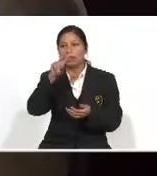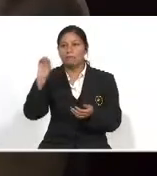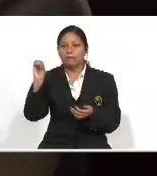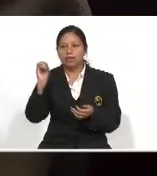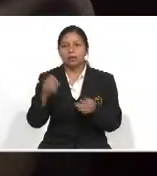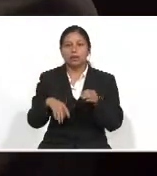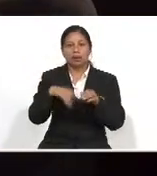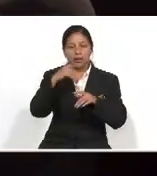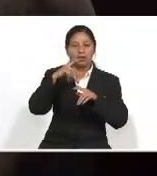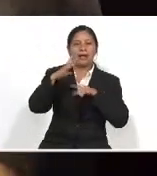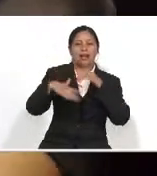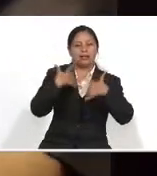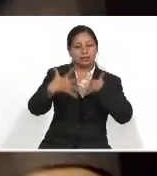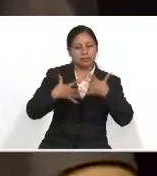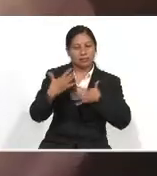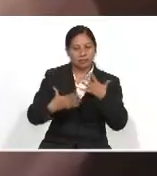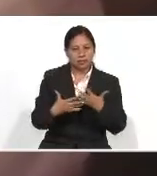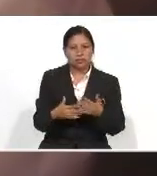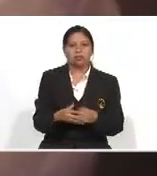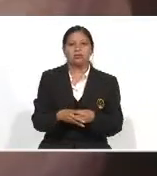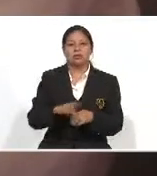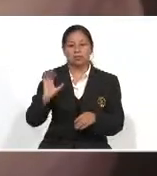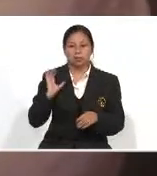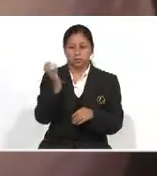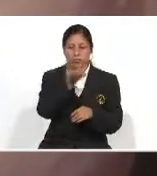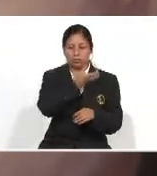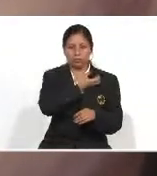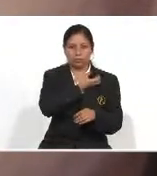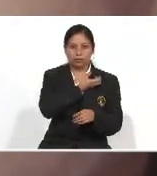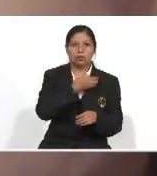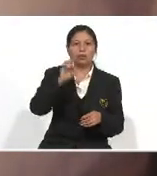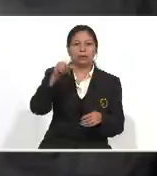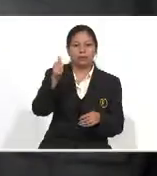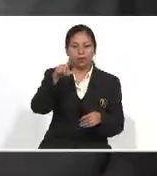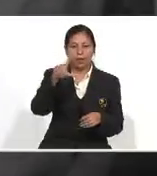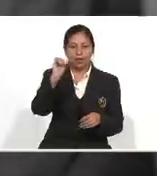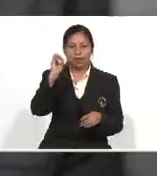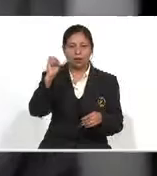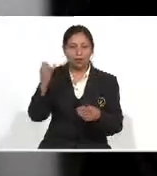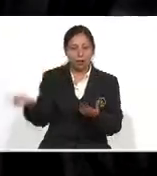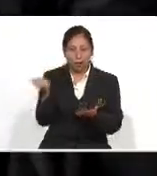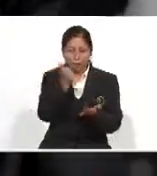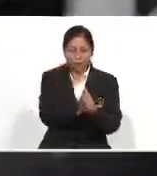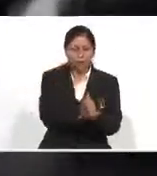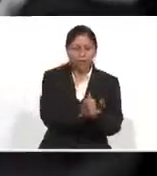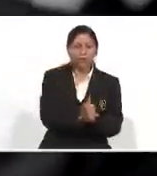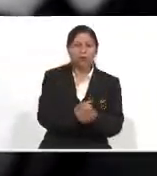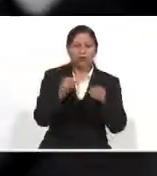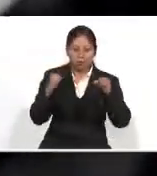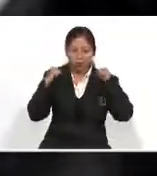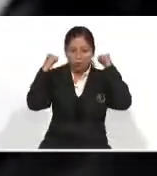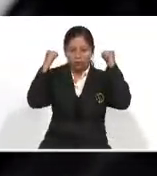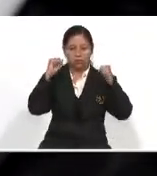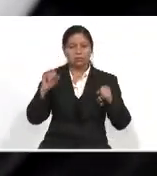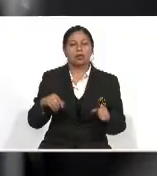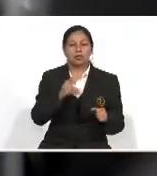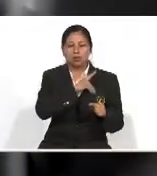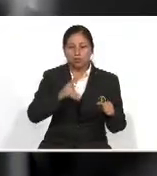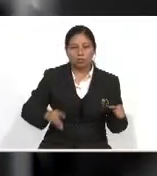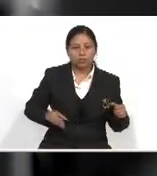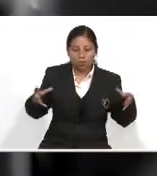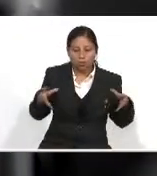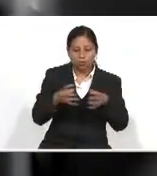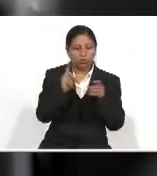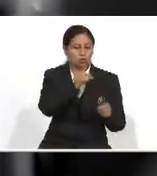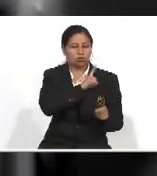reconoce La lengua de señas En Guatemala Alencegua La congresista Marroquín De Palomo Considera que La aprobación De la mencionada ley Es un logro De los diputados No solo De la